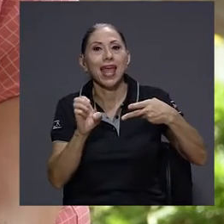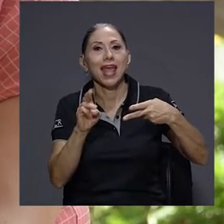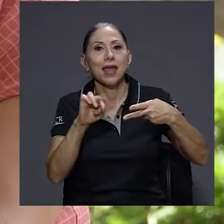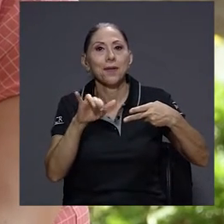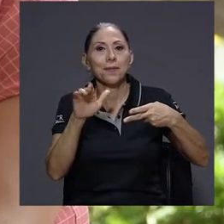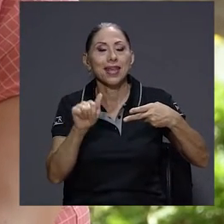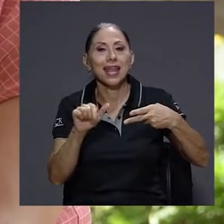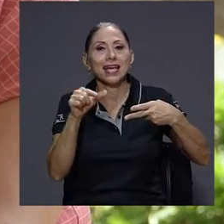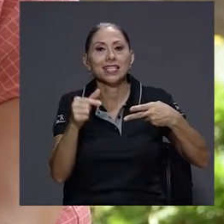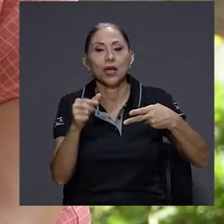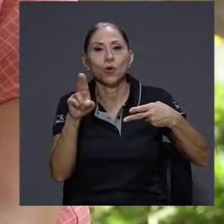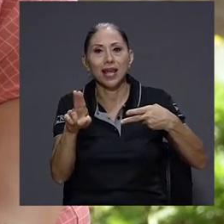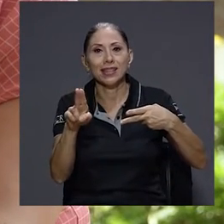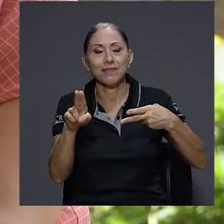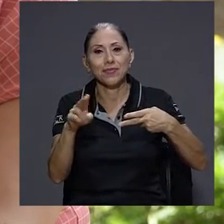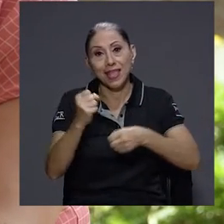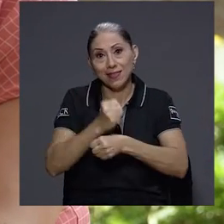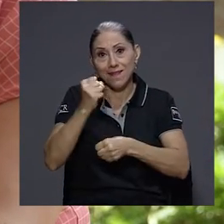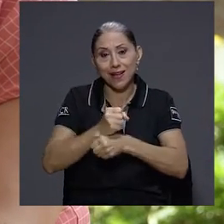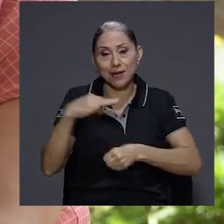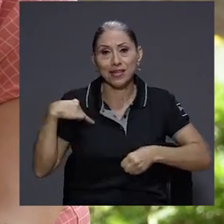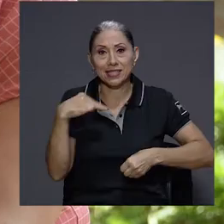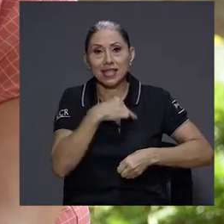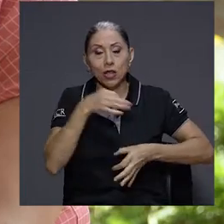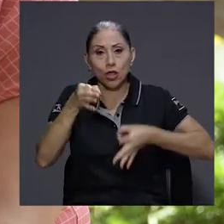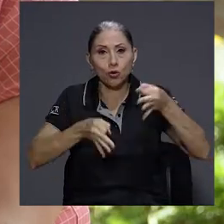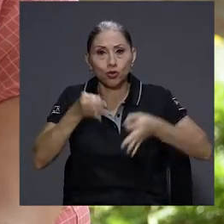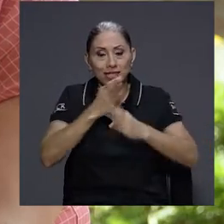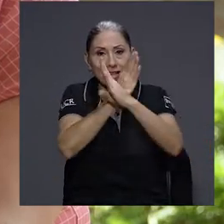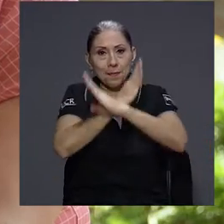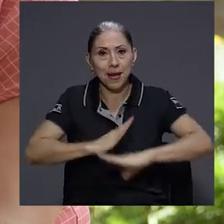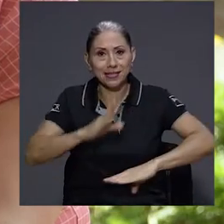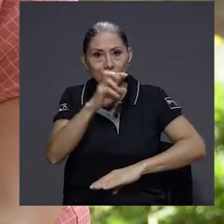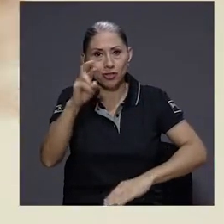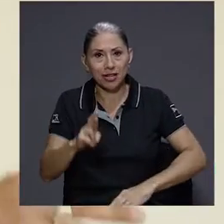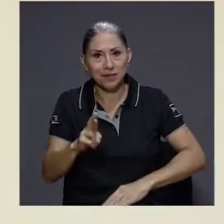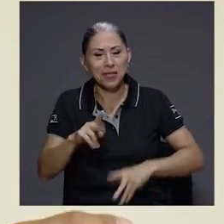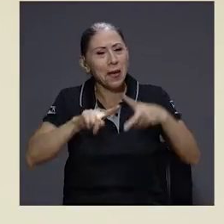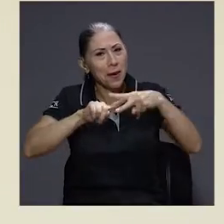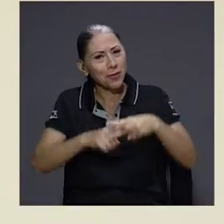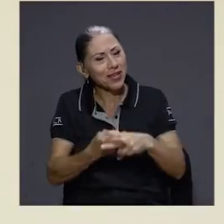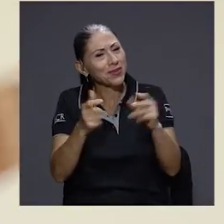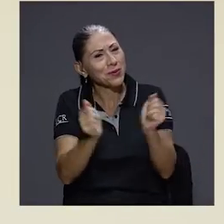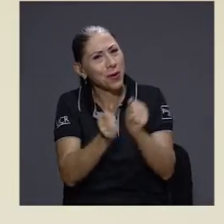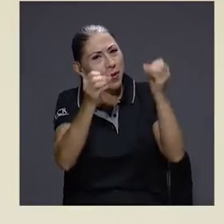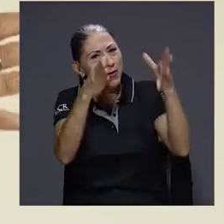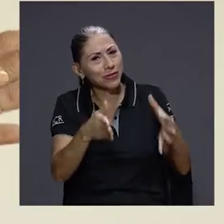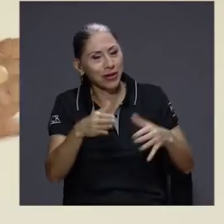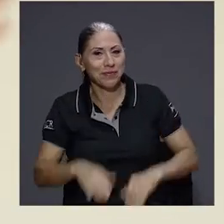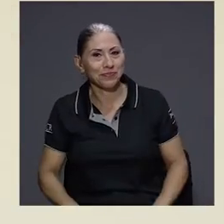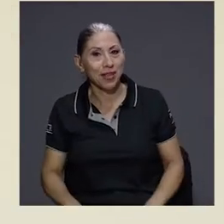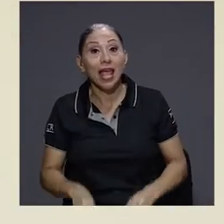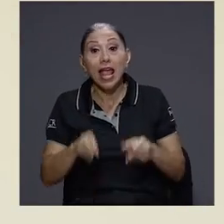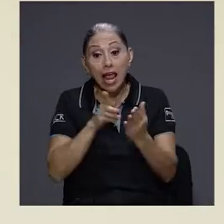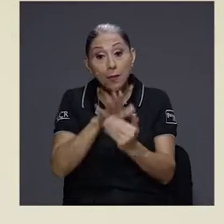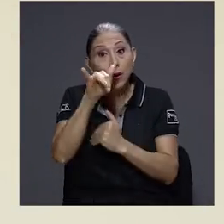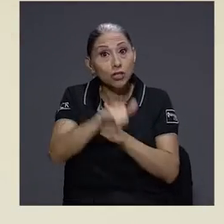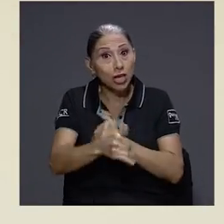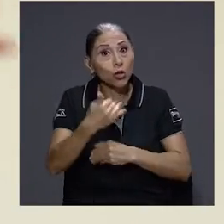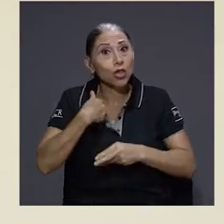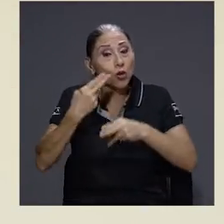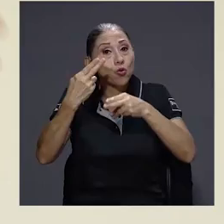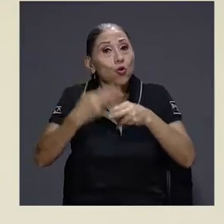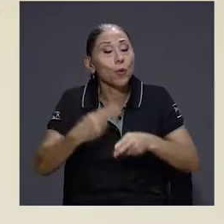Guillén Ulate, funcionaria del Ministerio de Justicia y Paz de nuestro país. Vamos a empezar con usted, profesora. El proyecto tiene un nombre